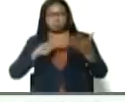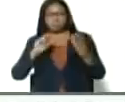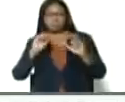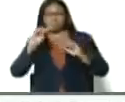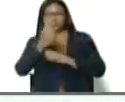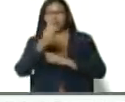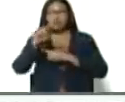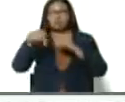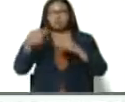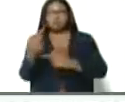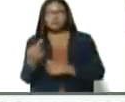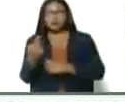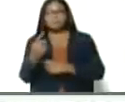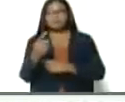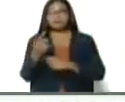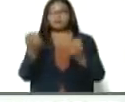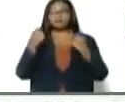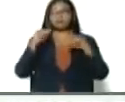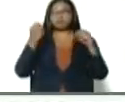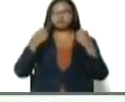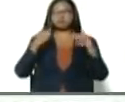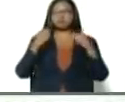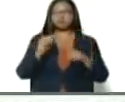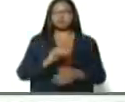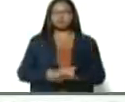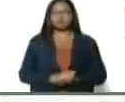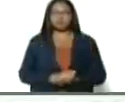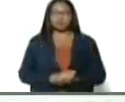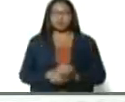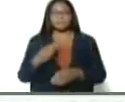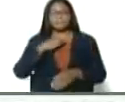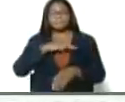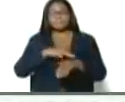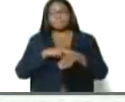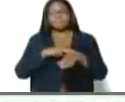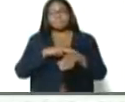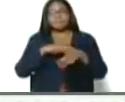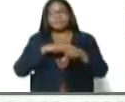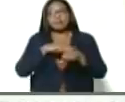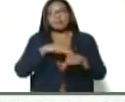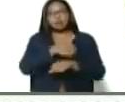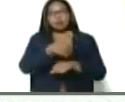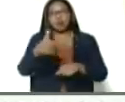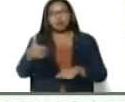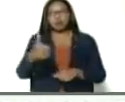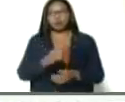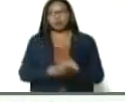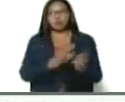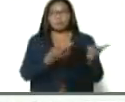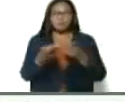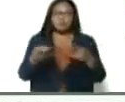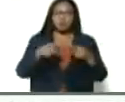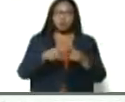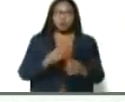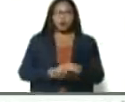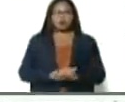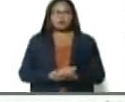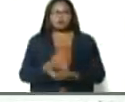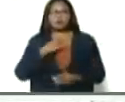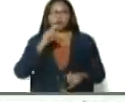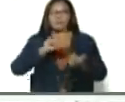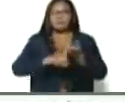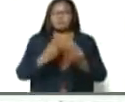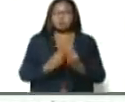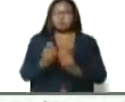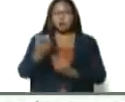yo ayer en el acto, ministro Castro Soteldo, ministro Juan Laya, diputados invitados, primera combatiente, lo